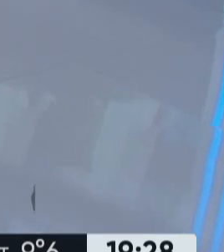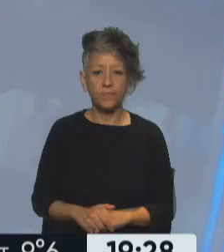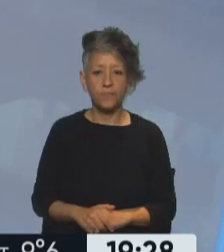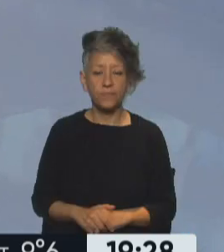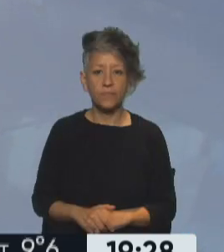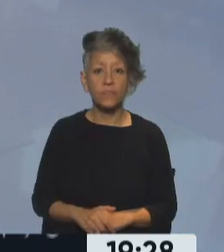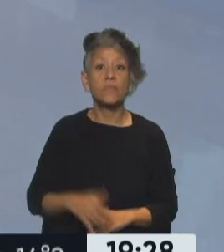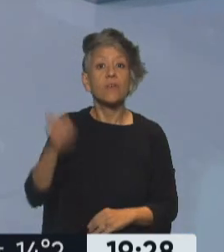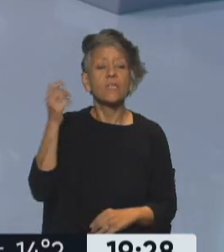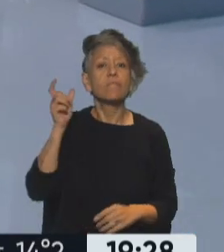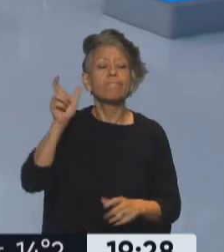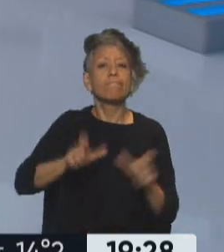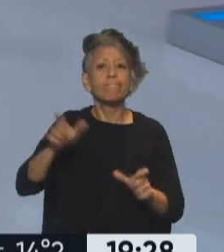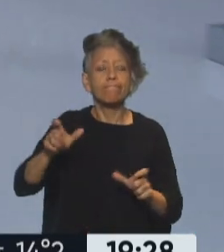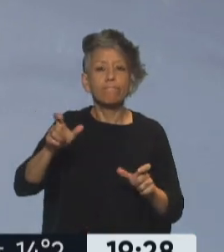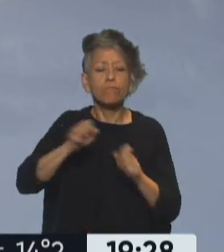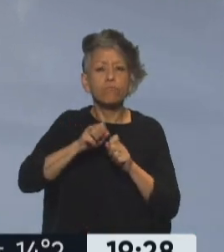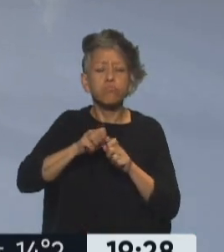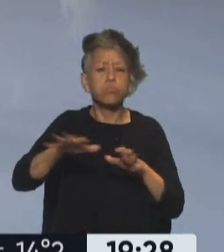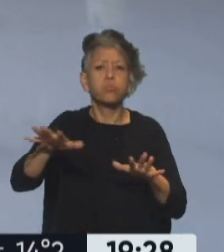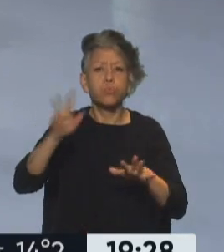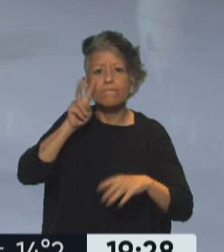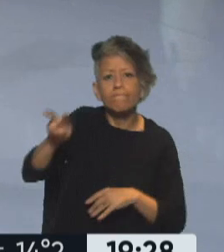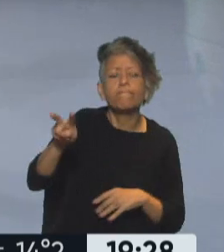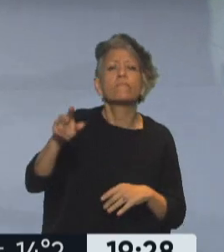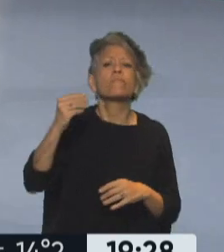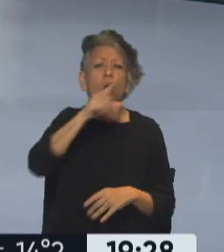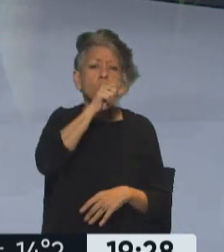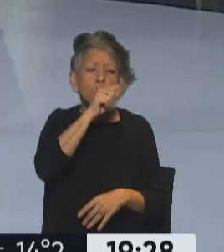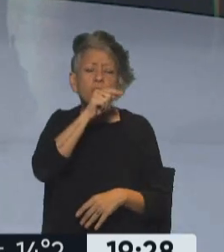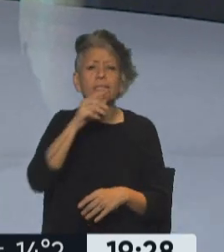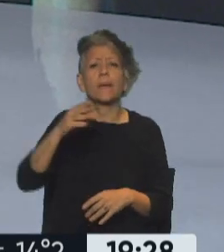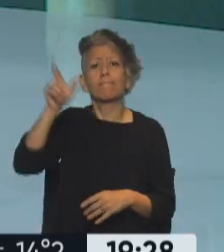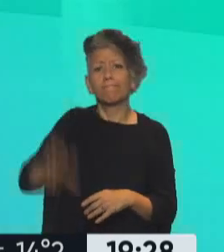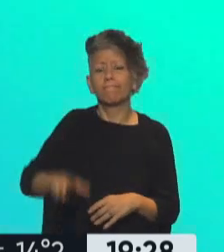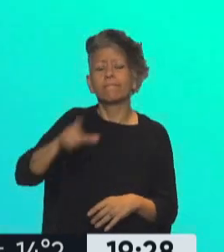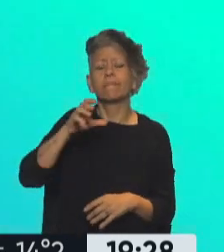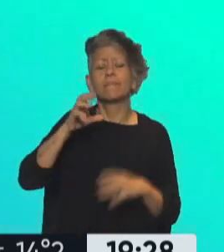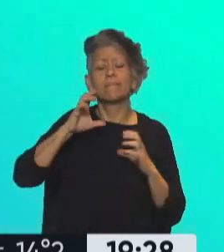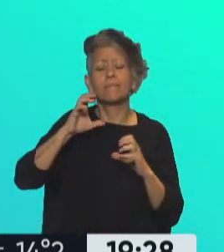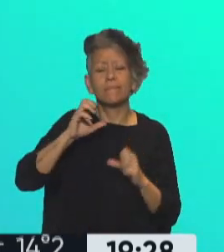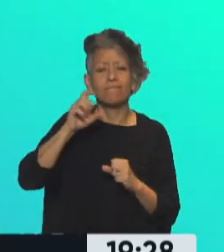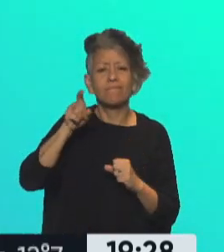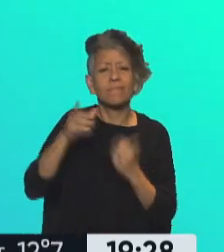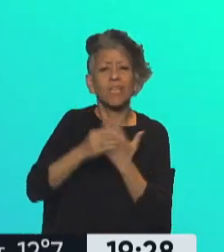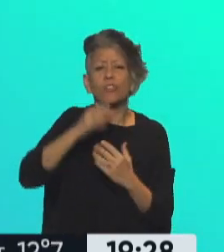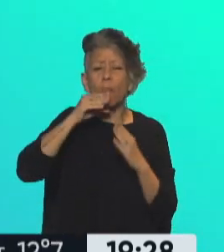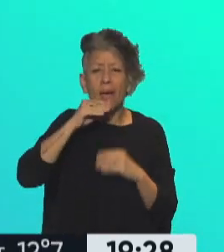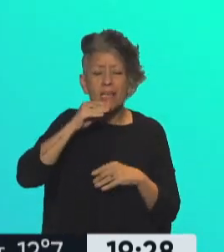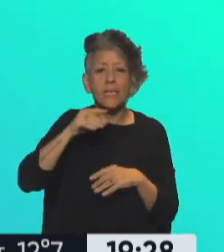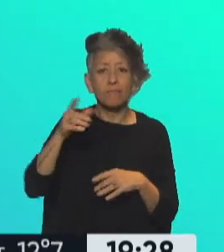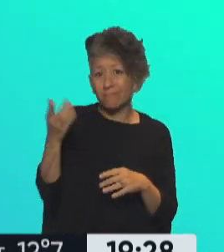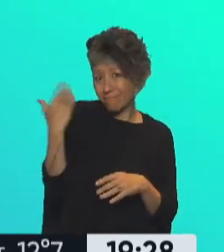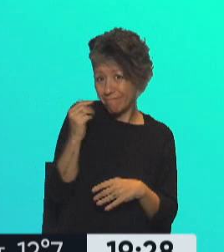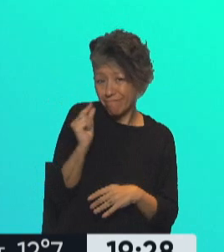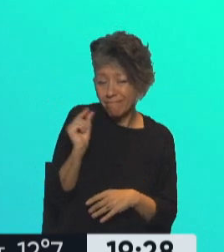Se conocieron más tuits del Ministro de Economía, Sergio Massa, los ha publicado hace minutos y es la continuidad del NOTI para todo el país